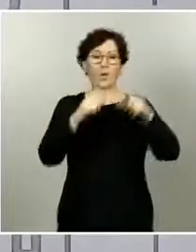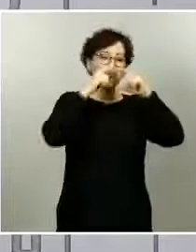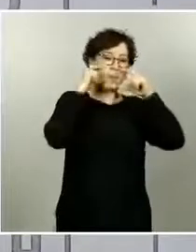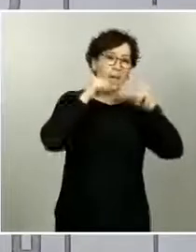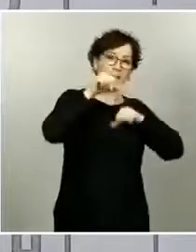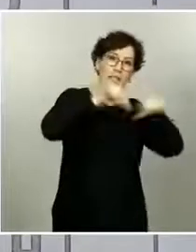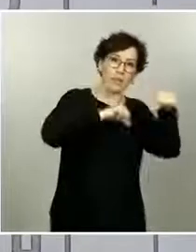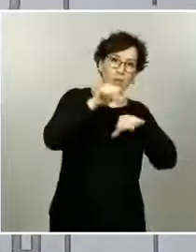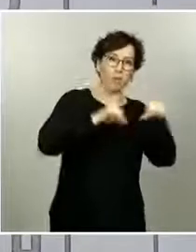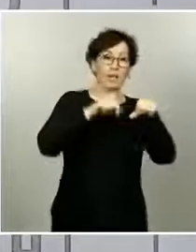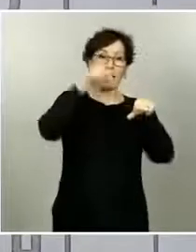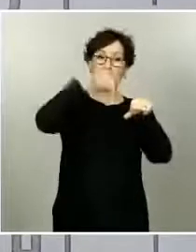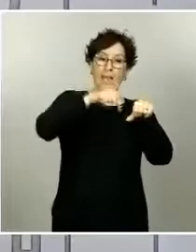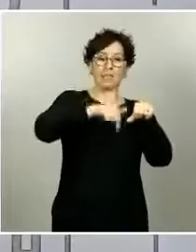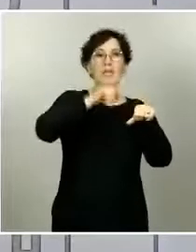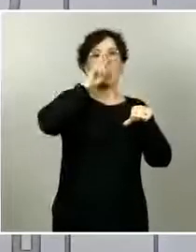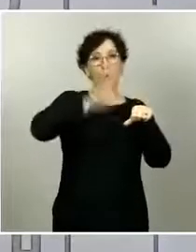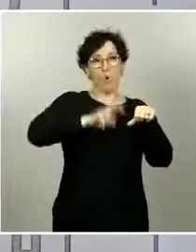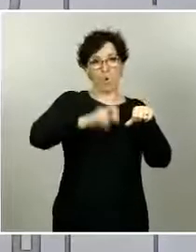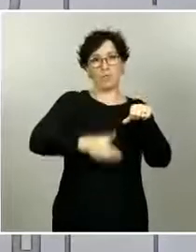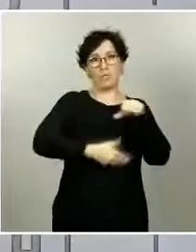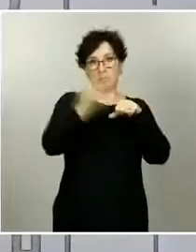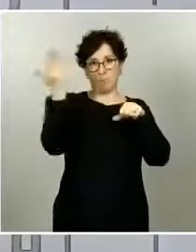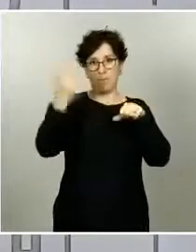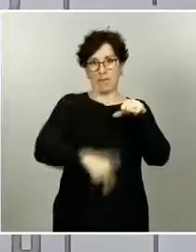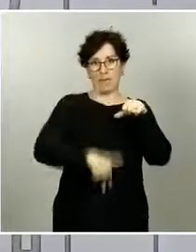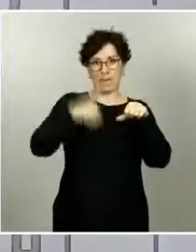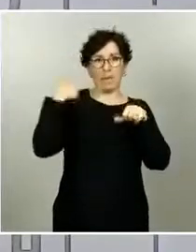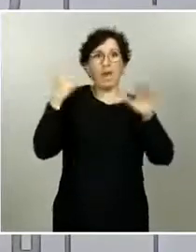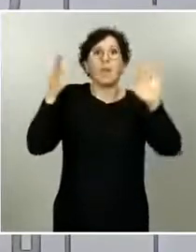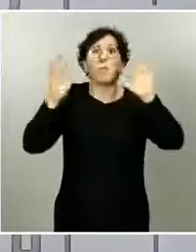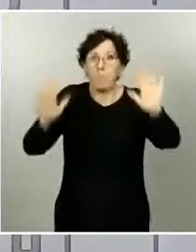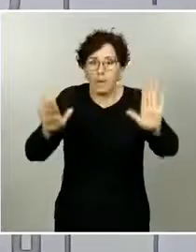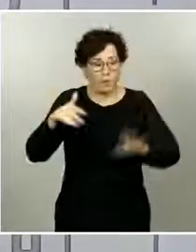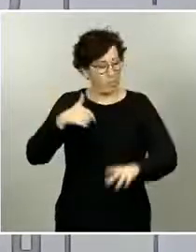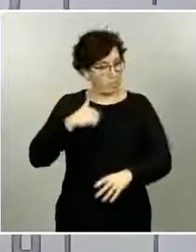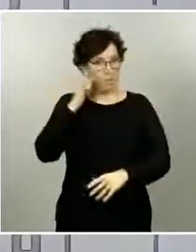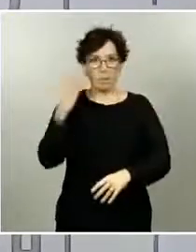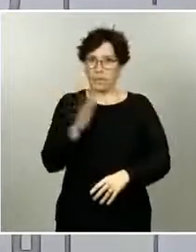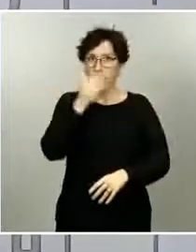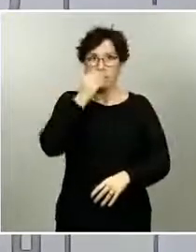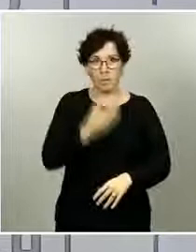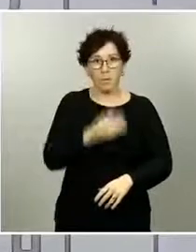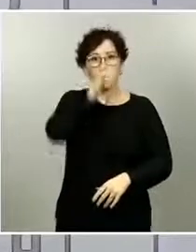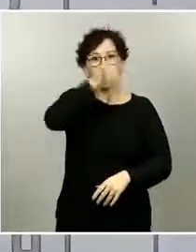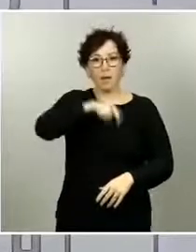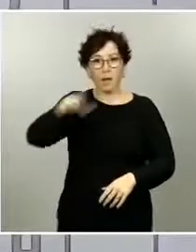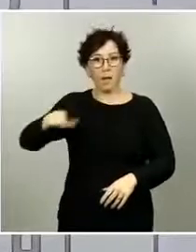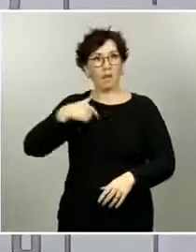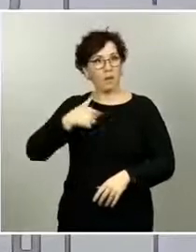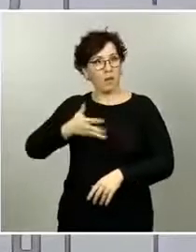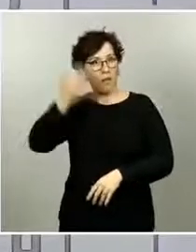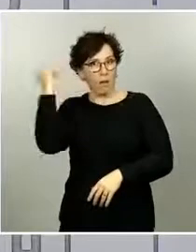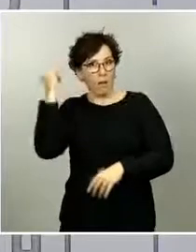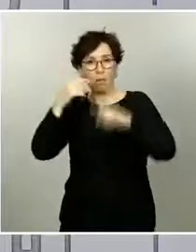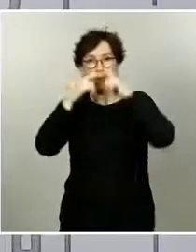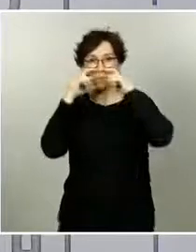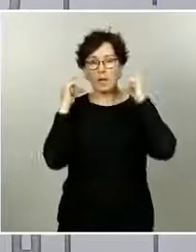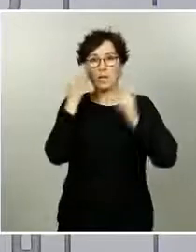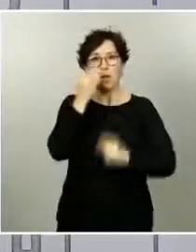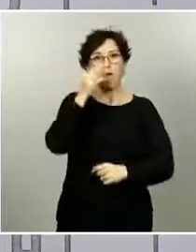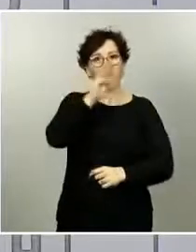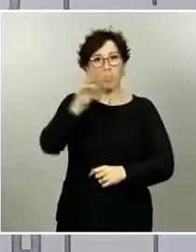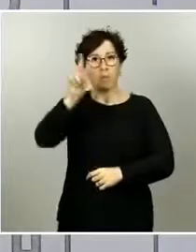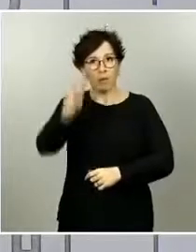y de las quirúrgicas o las mascarillas quirúrgicas serían probablemente las que serían más útiles a nivel poblacional, pero a mí me parece bien que la